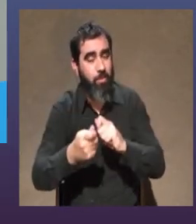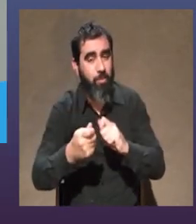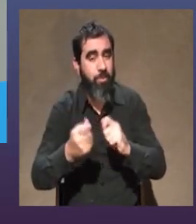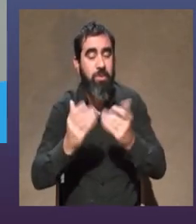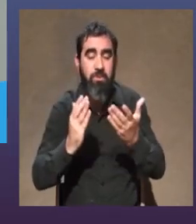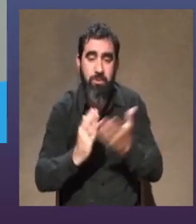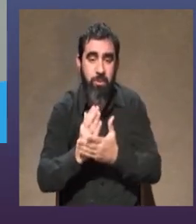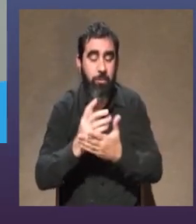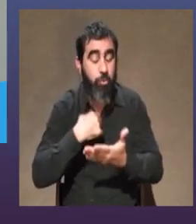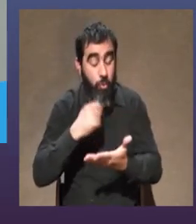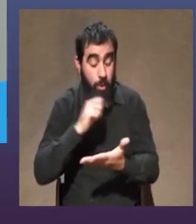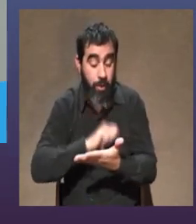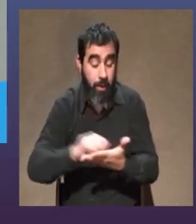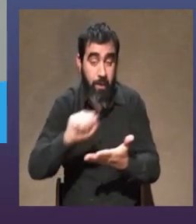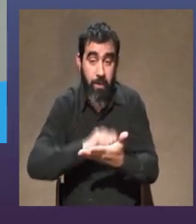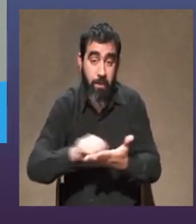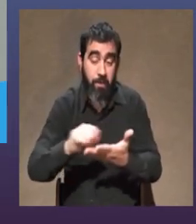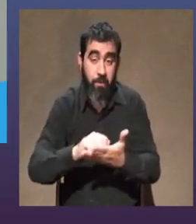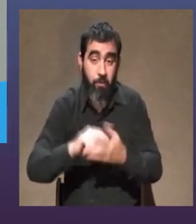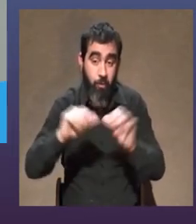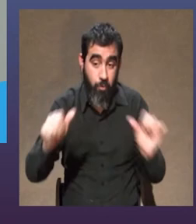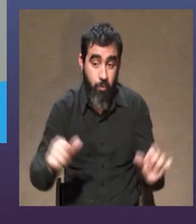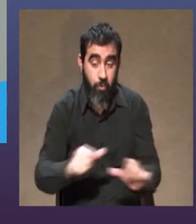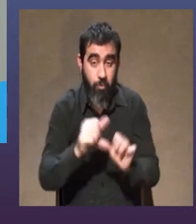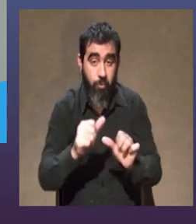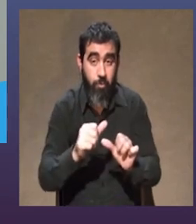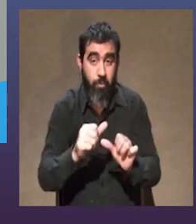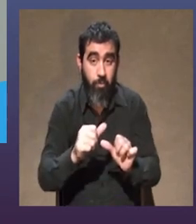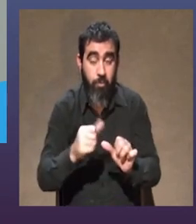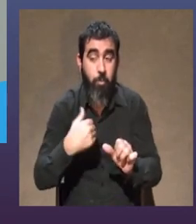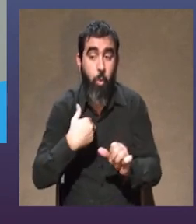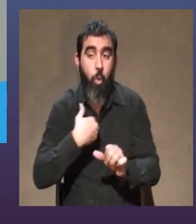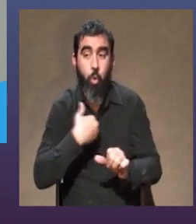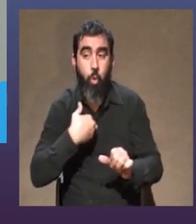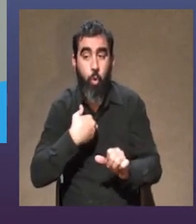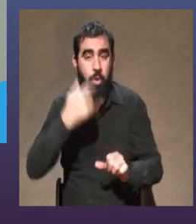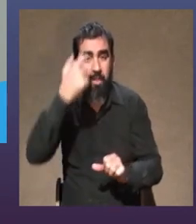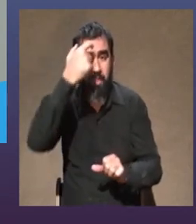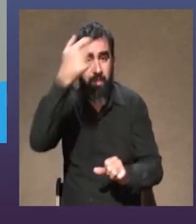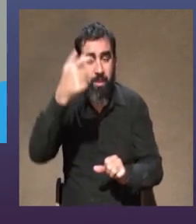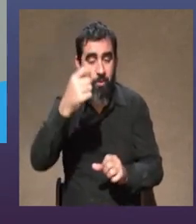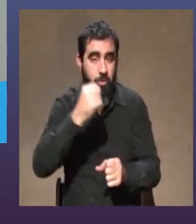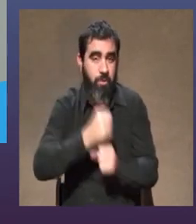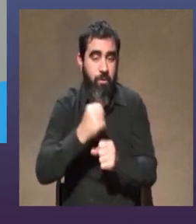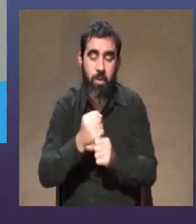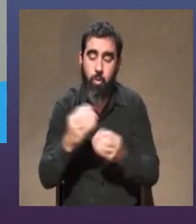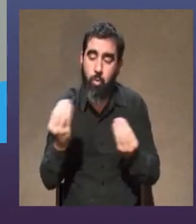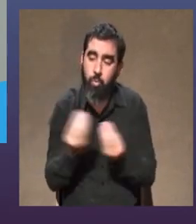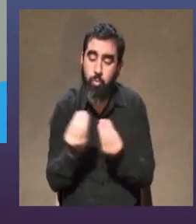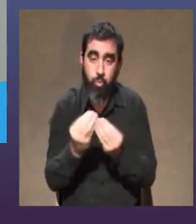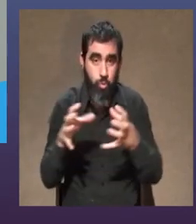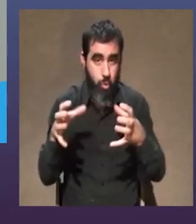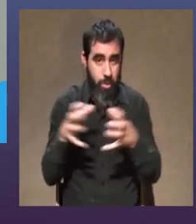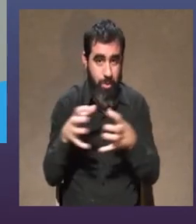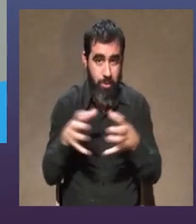cuando escribo que luego me paso como rol técnico digamos trabajo mucho en equipo por lo tanto